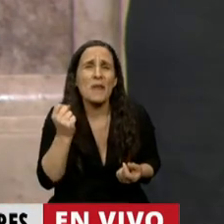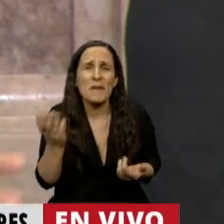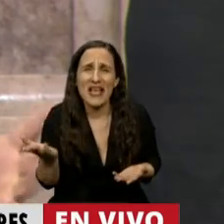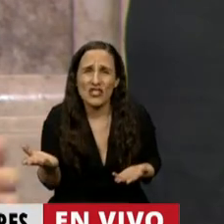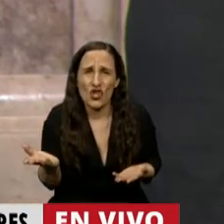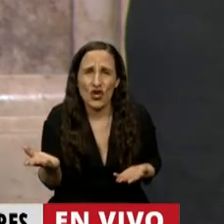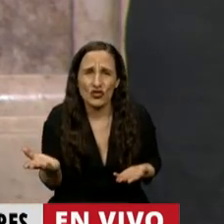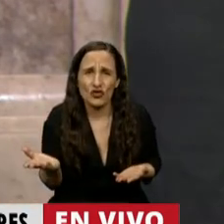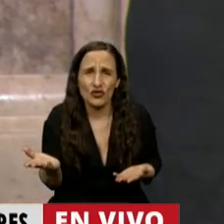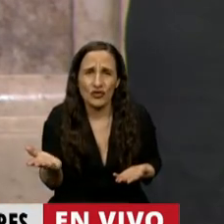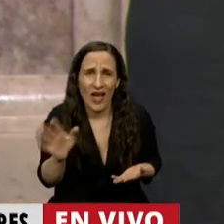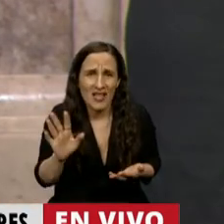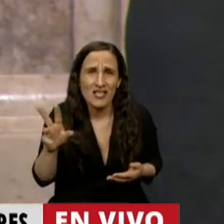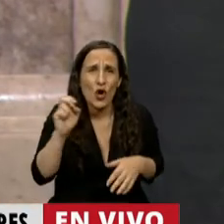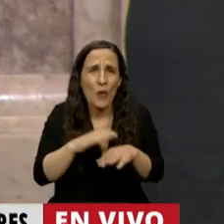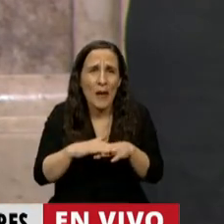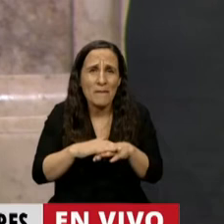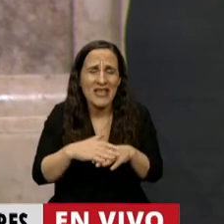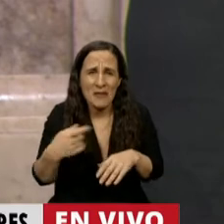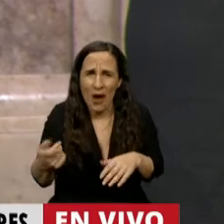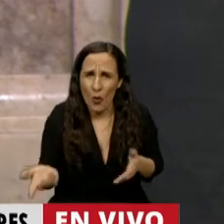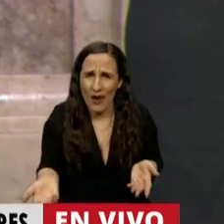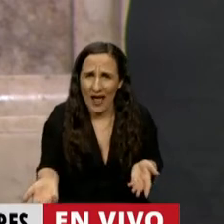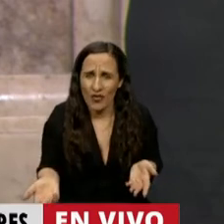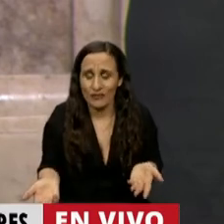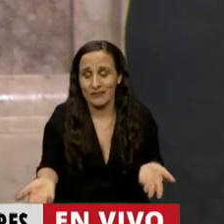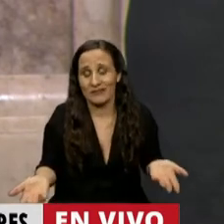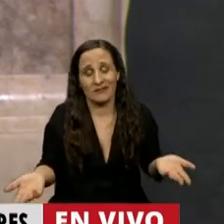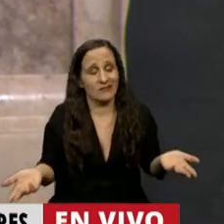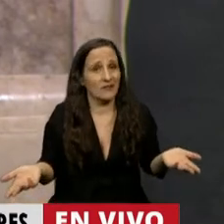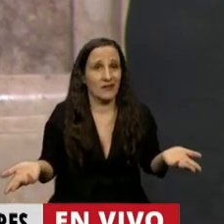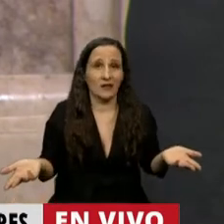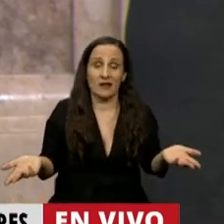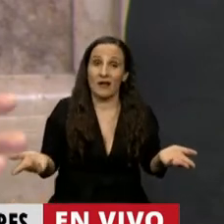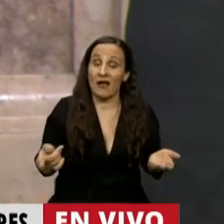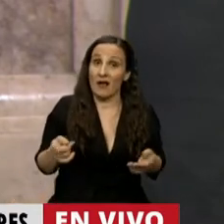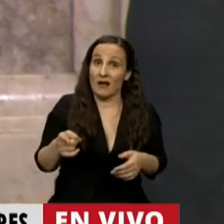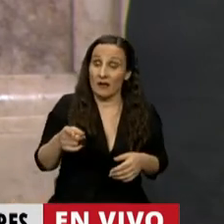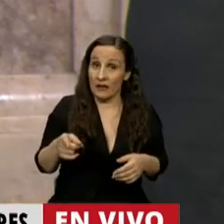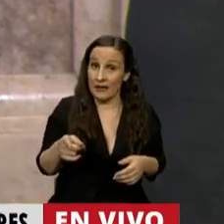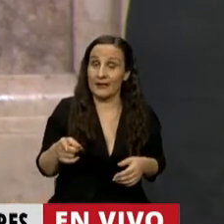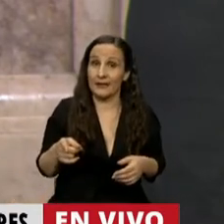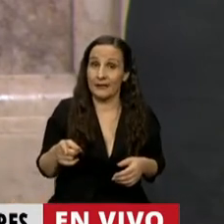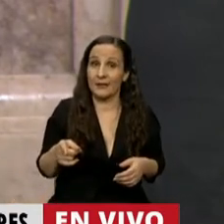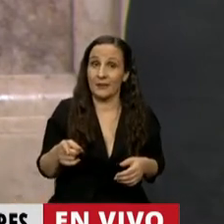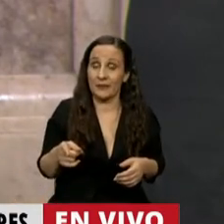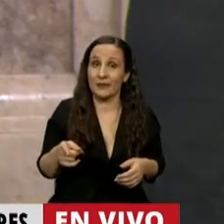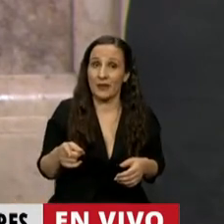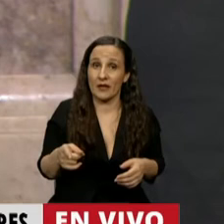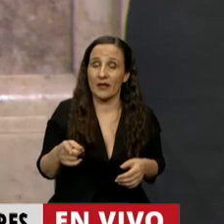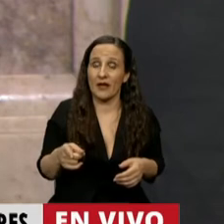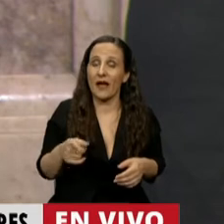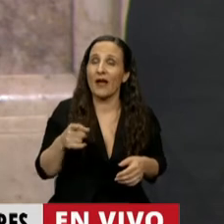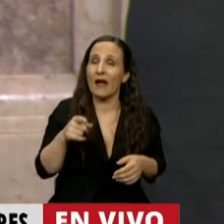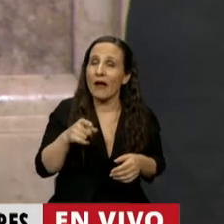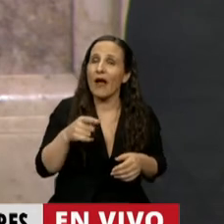Es lo que ganan los que cobran la mínima. Entonces, Presidente, mire, empieza a darse